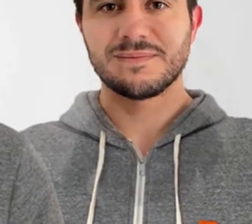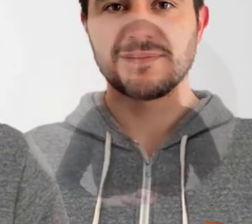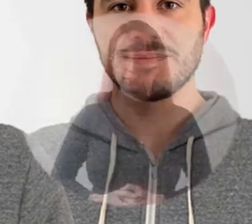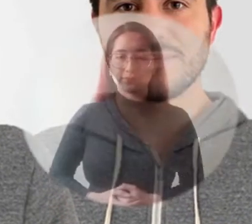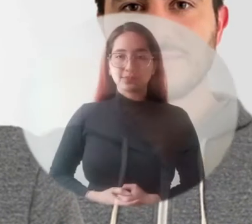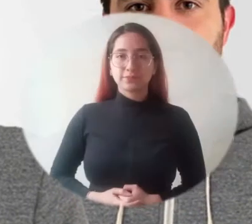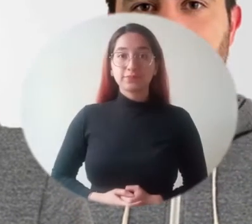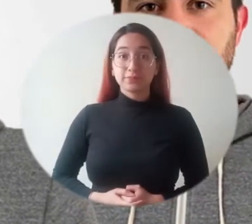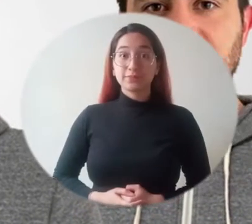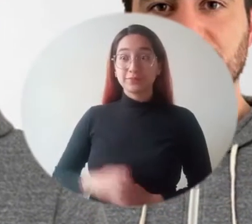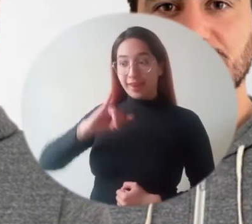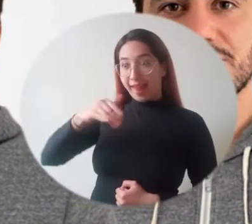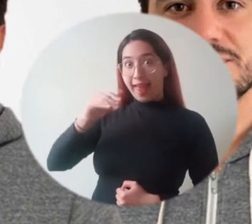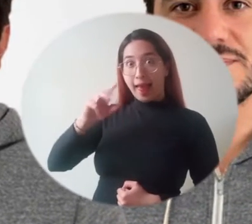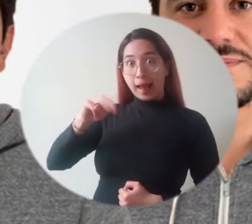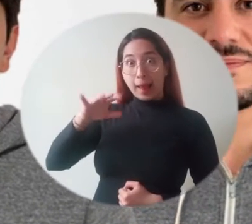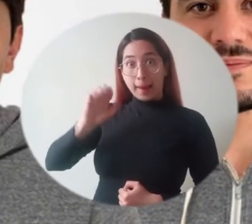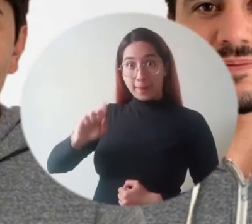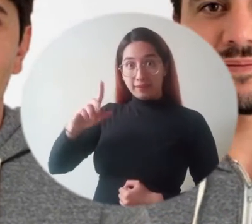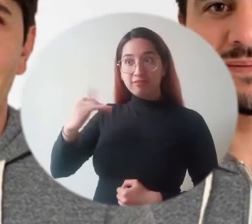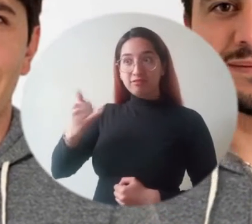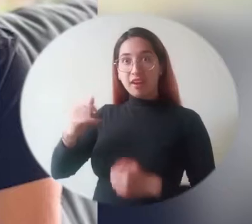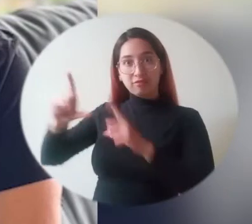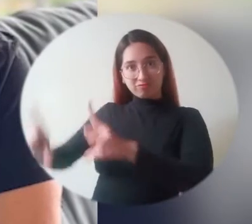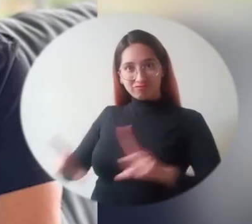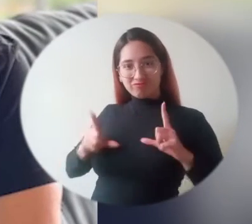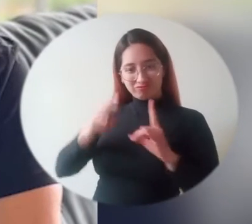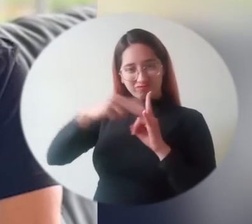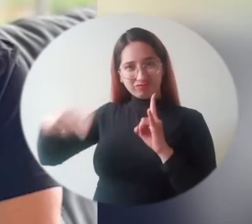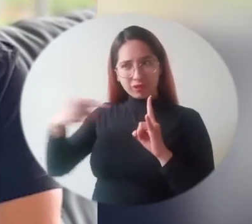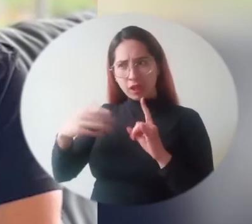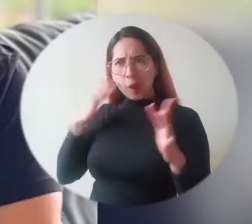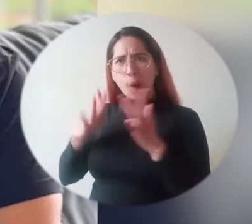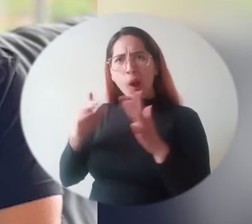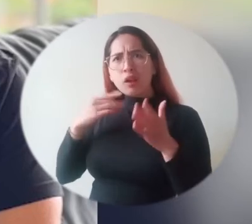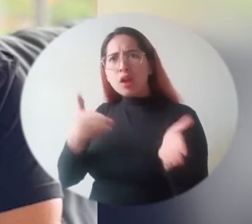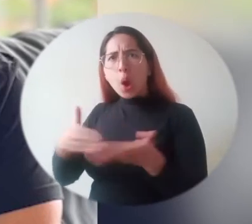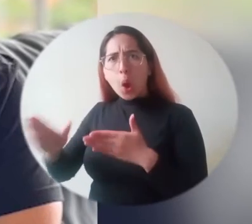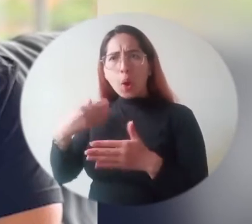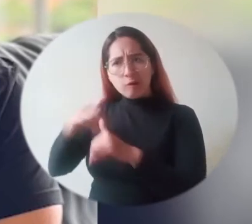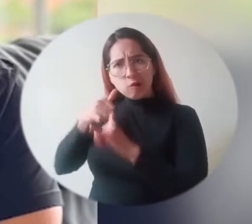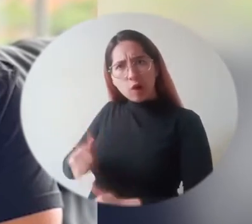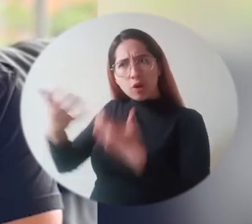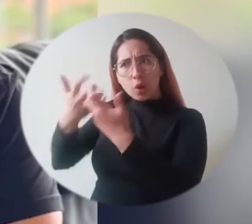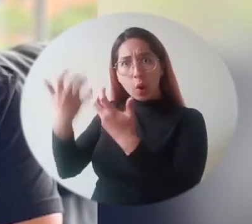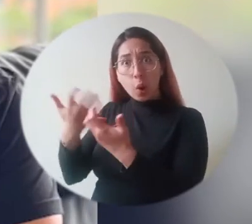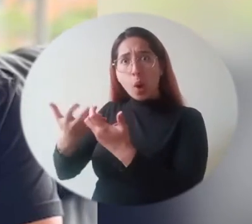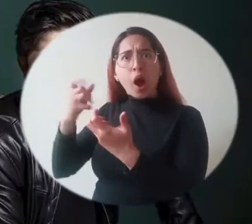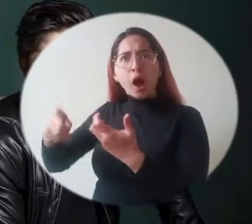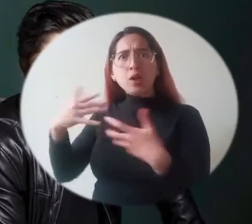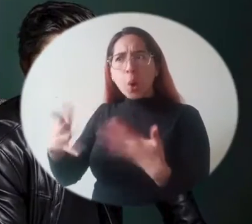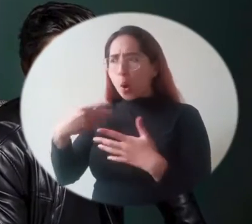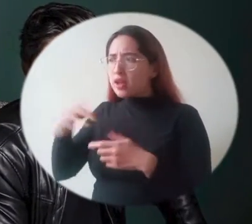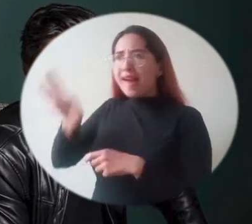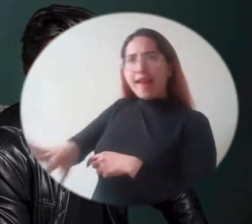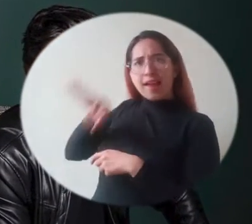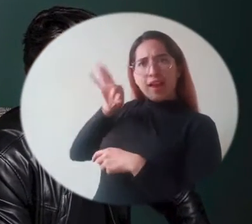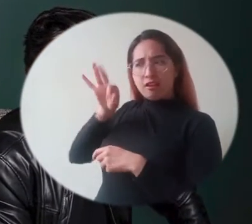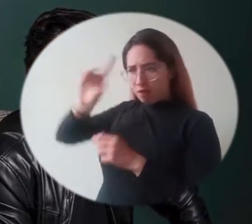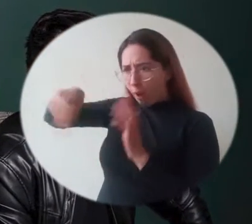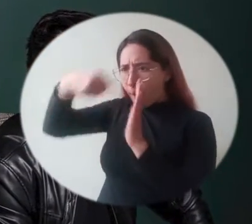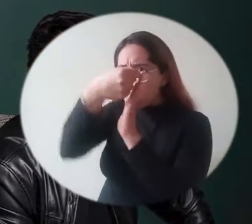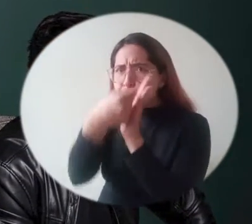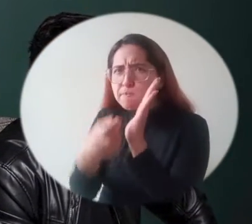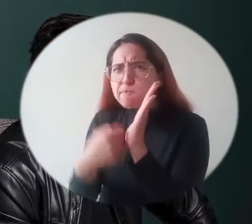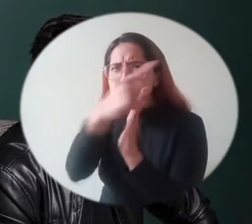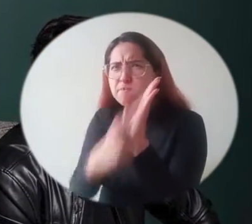Jaime Abella Álvarez, graduado del Programa de Ingeniería de Sistemas de la Universidad del Magdalena, fue catalogado como uno de los colombianos con mayor